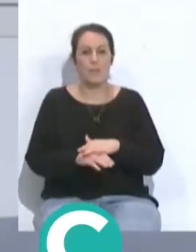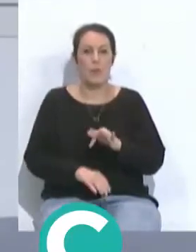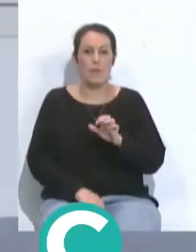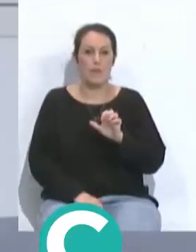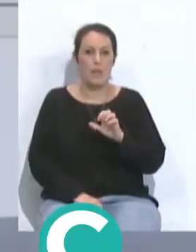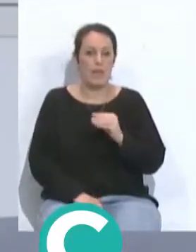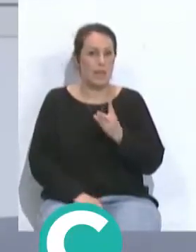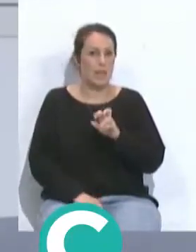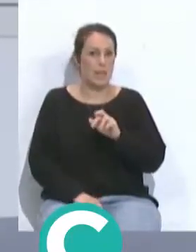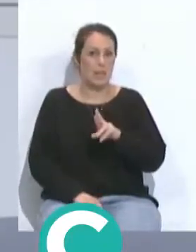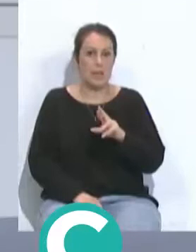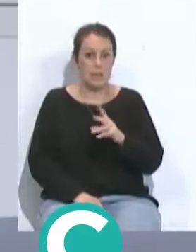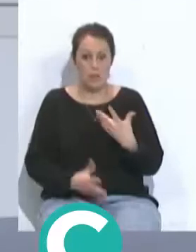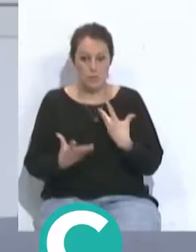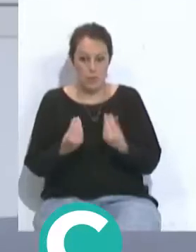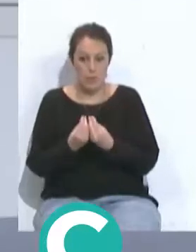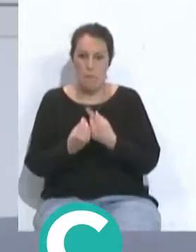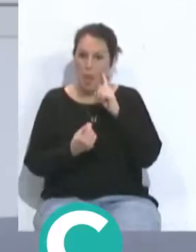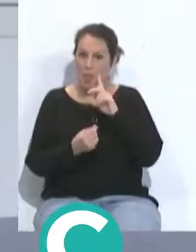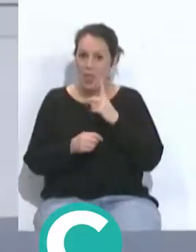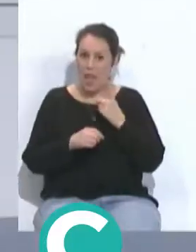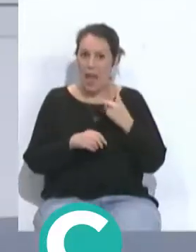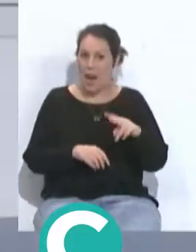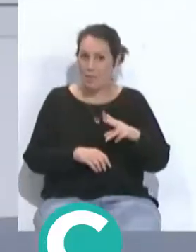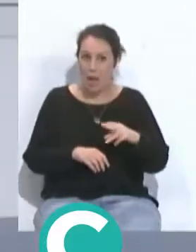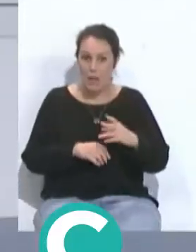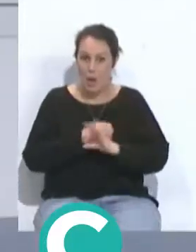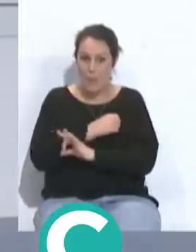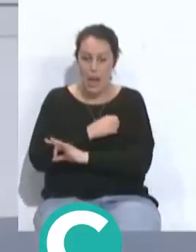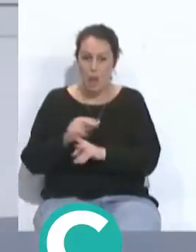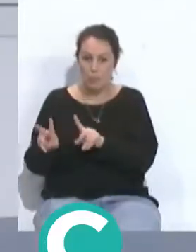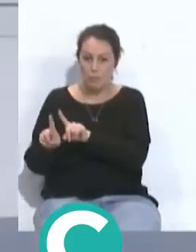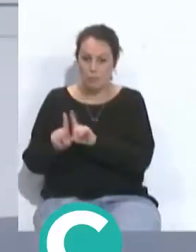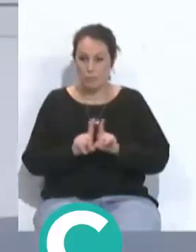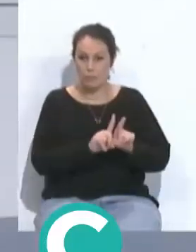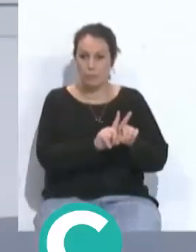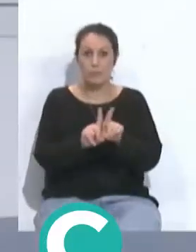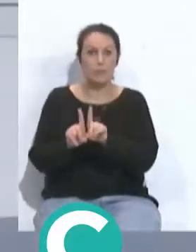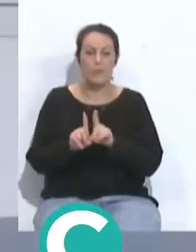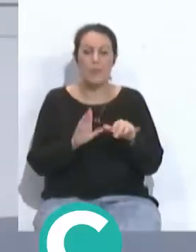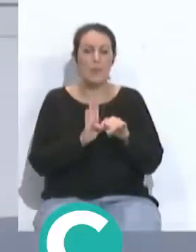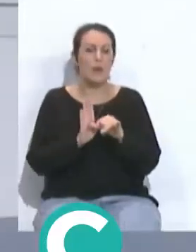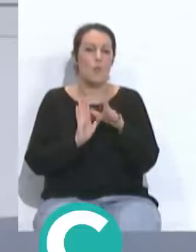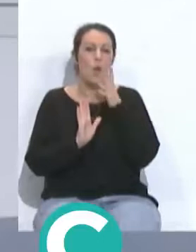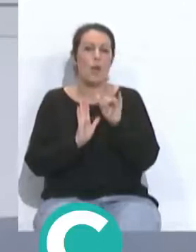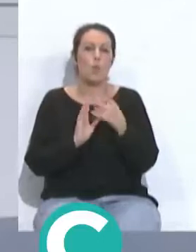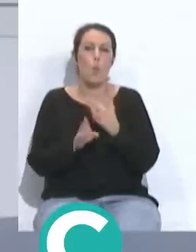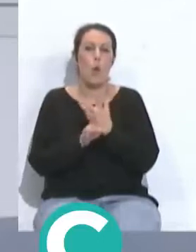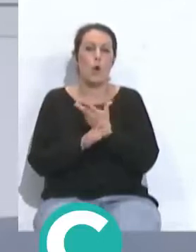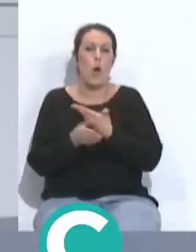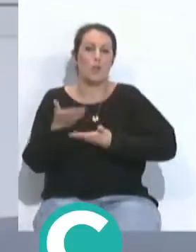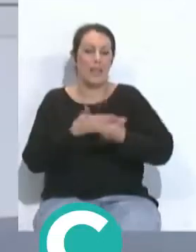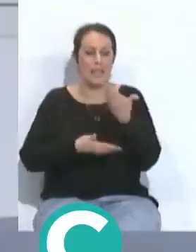uno va al otro parece que son hermanos siameses que van siempre intentan estar cerquita porque tienen un juego